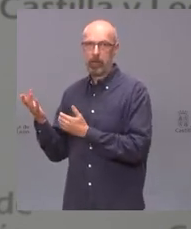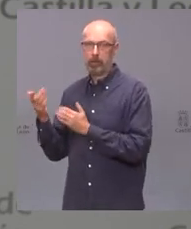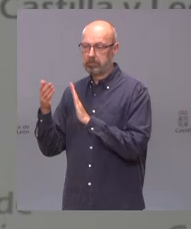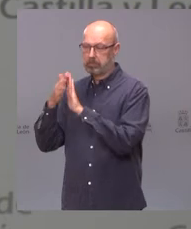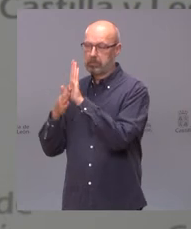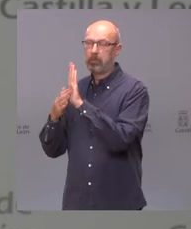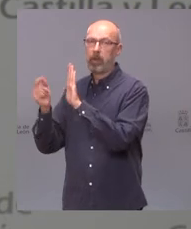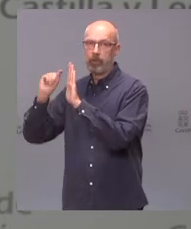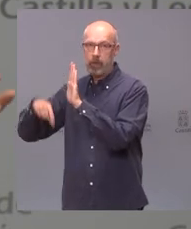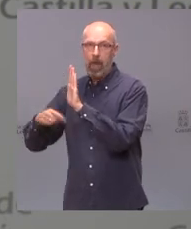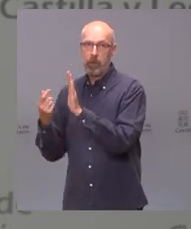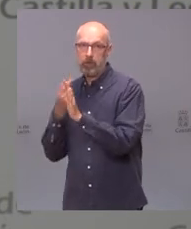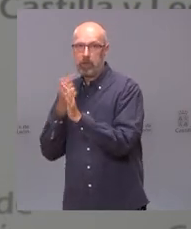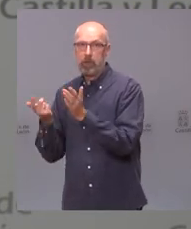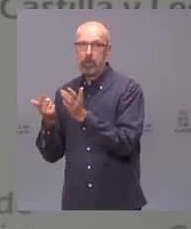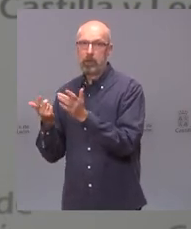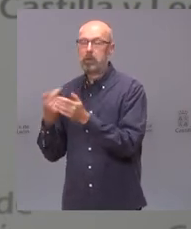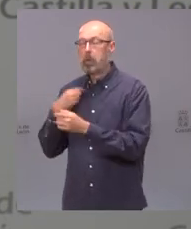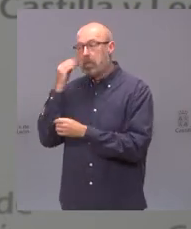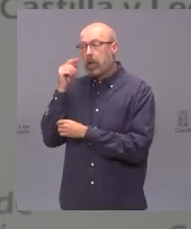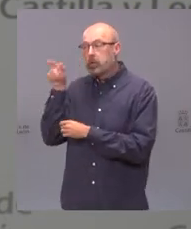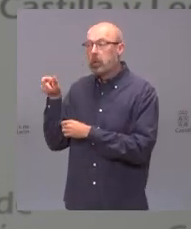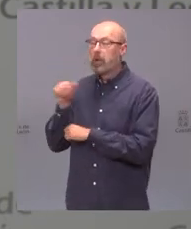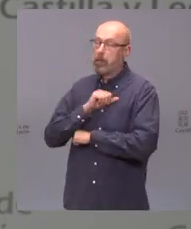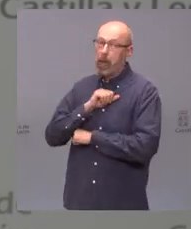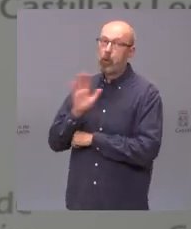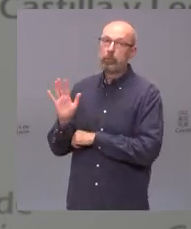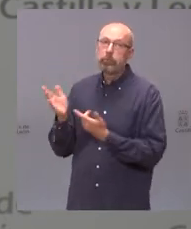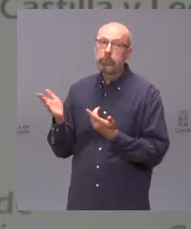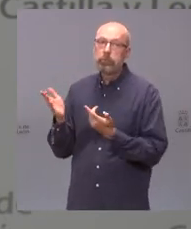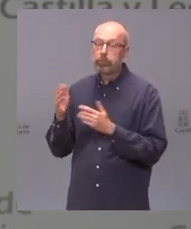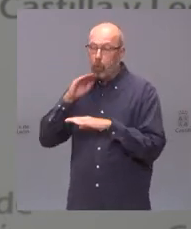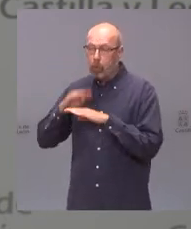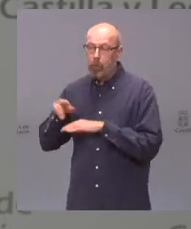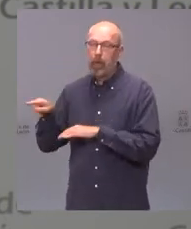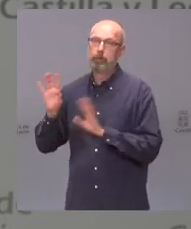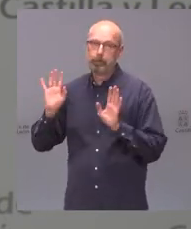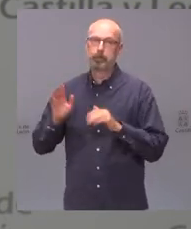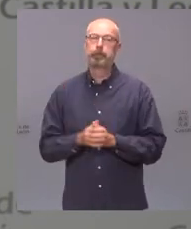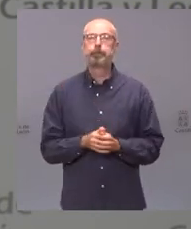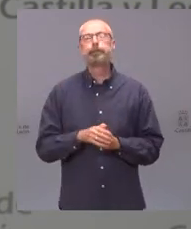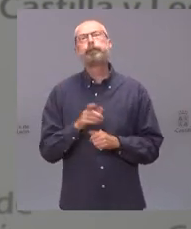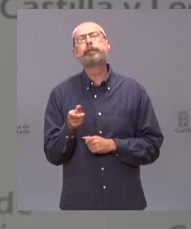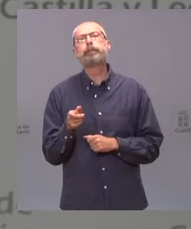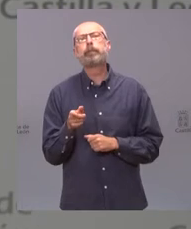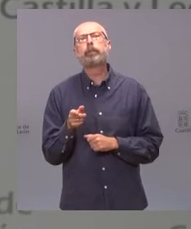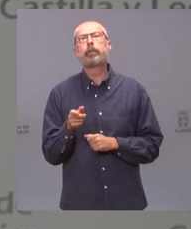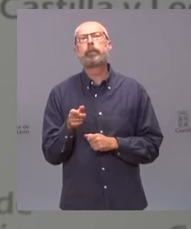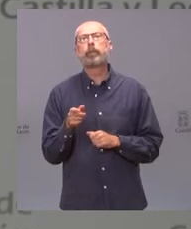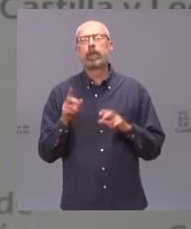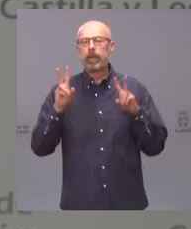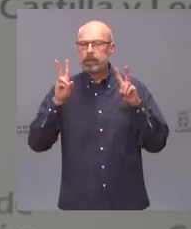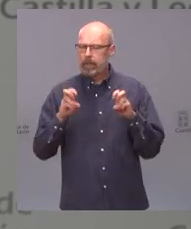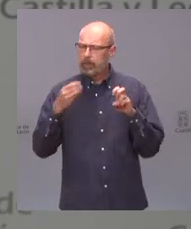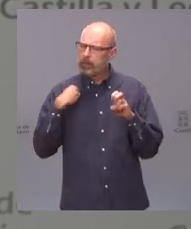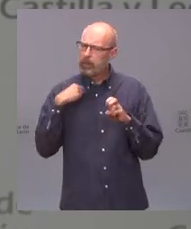afirmado y por tanto simplemente supongo y espero que se cumpla respecto a